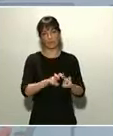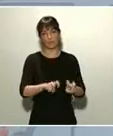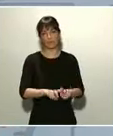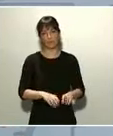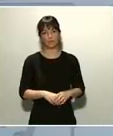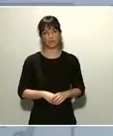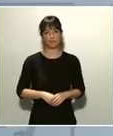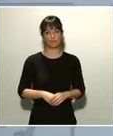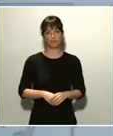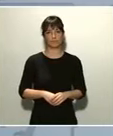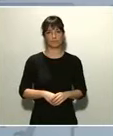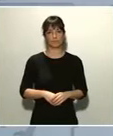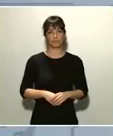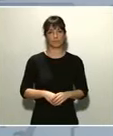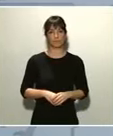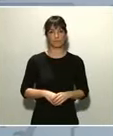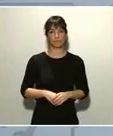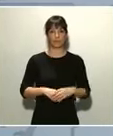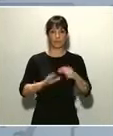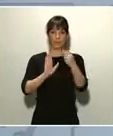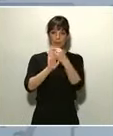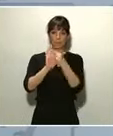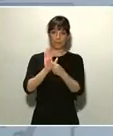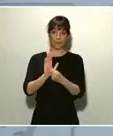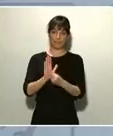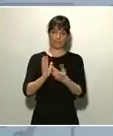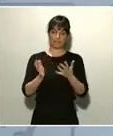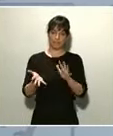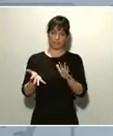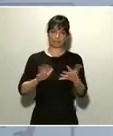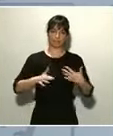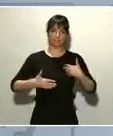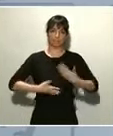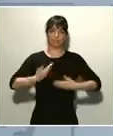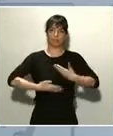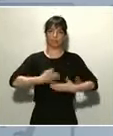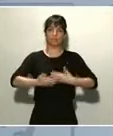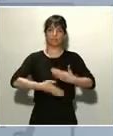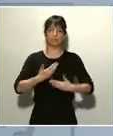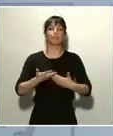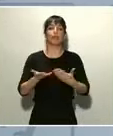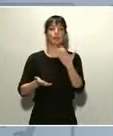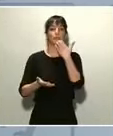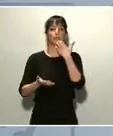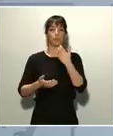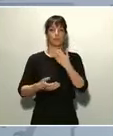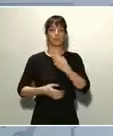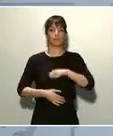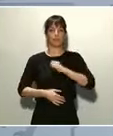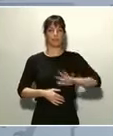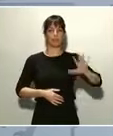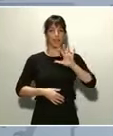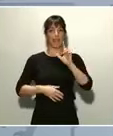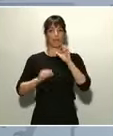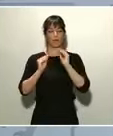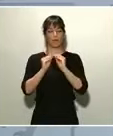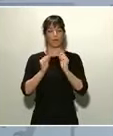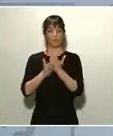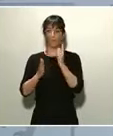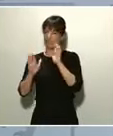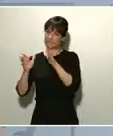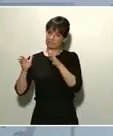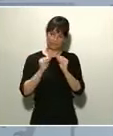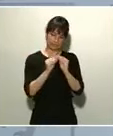medidas que estamos poniendo en marcha de orientar la producción nacional a la fabricación de de mascarillas, de